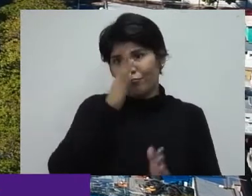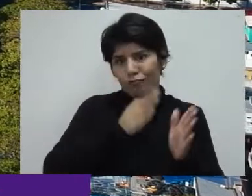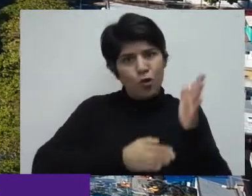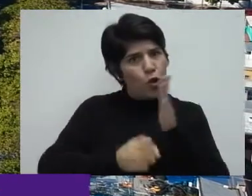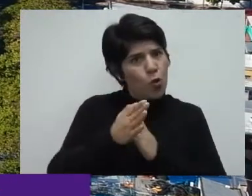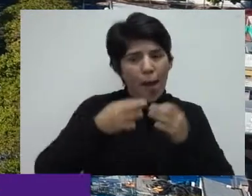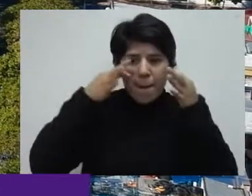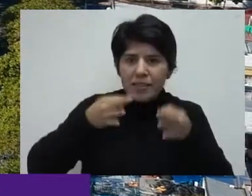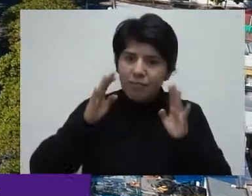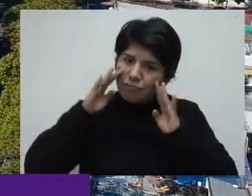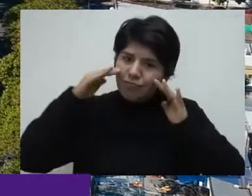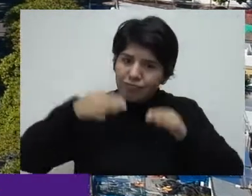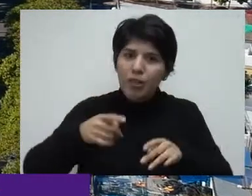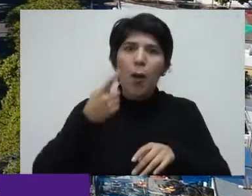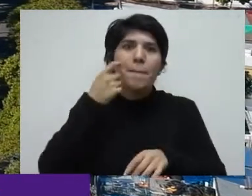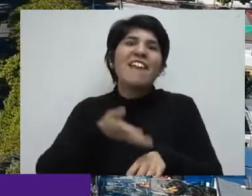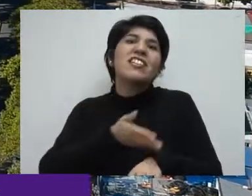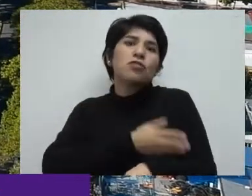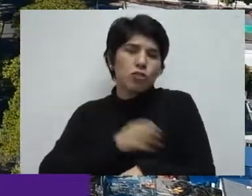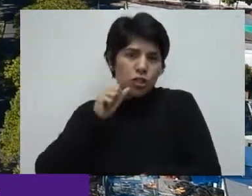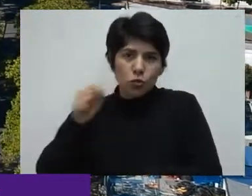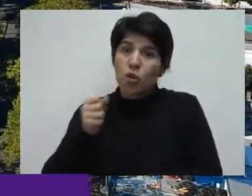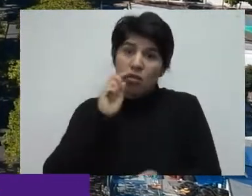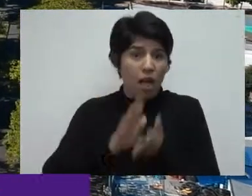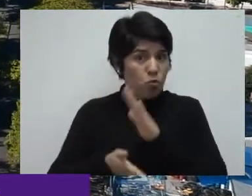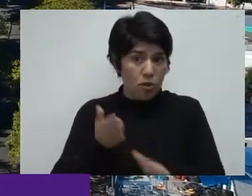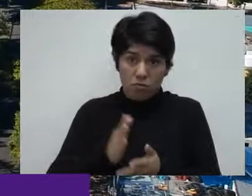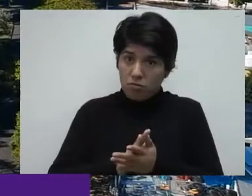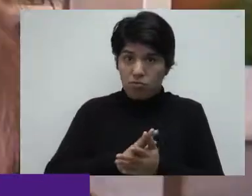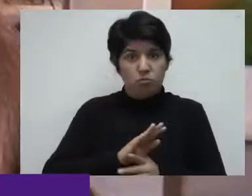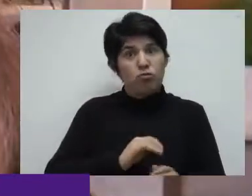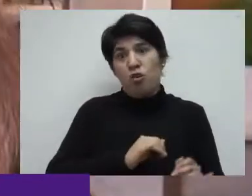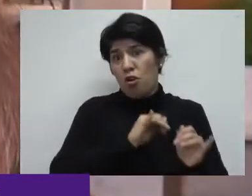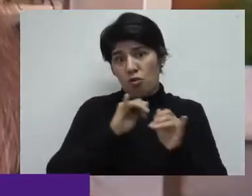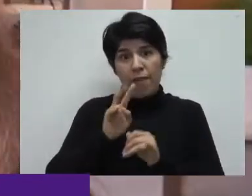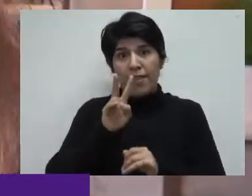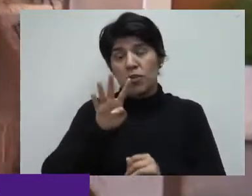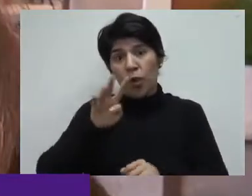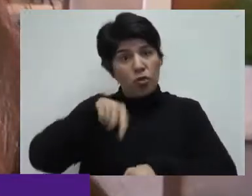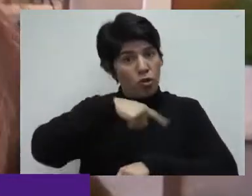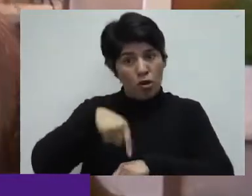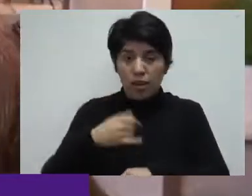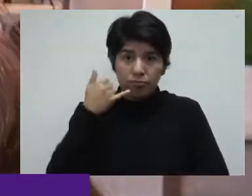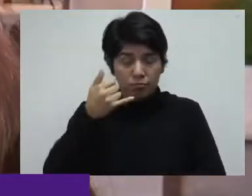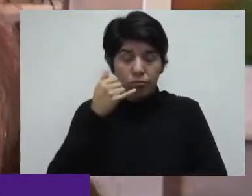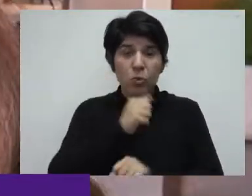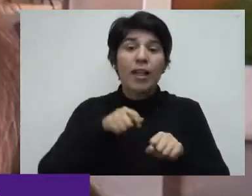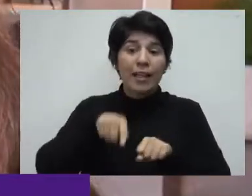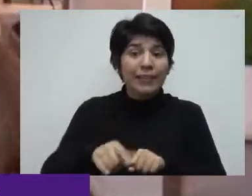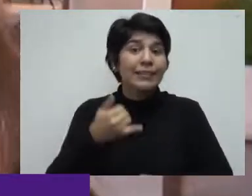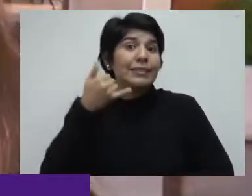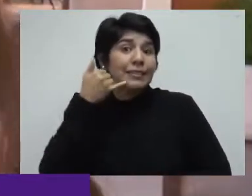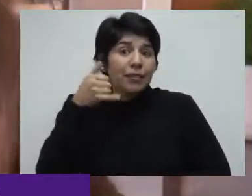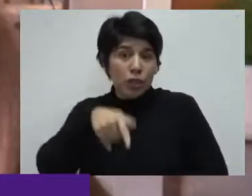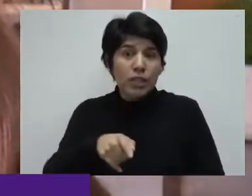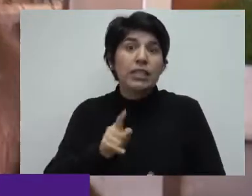específicamente de prevención de suicidio, que trabaja las 24 horas, es una línea gratuita, y bueno, desde esa línea que trabaja